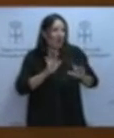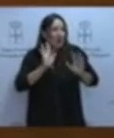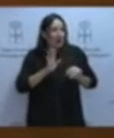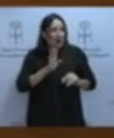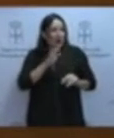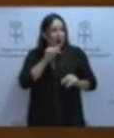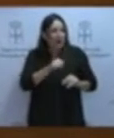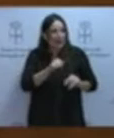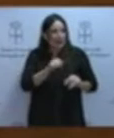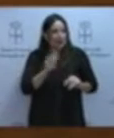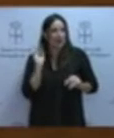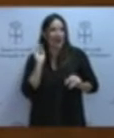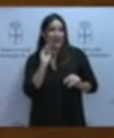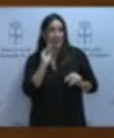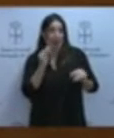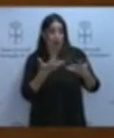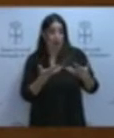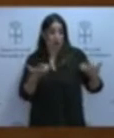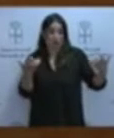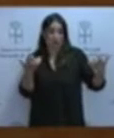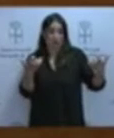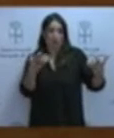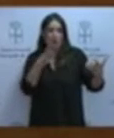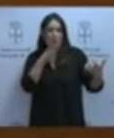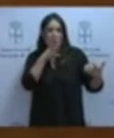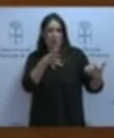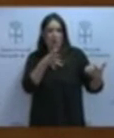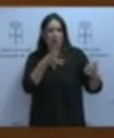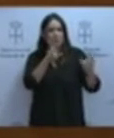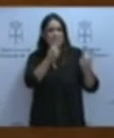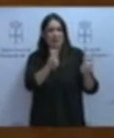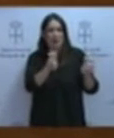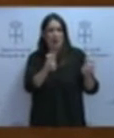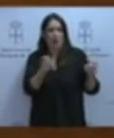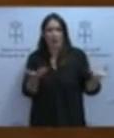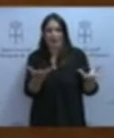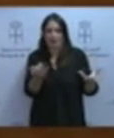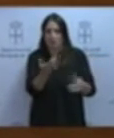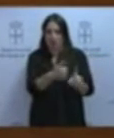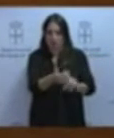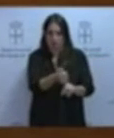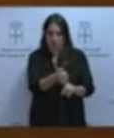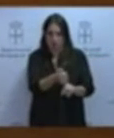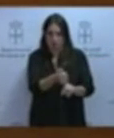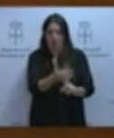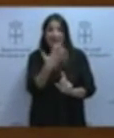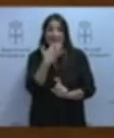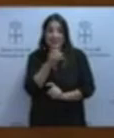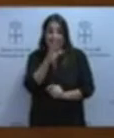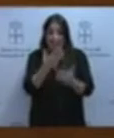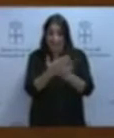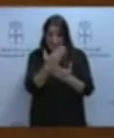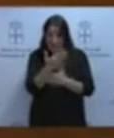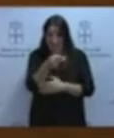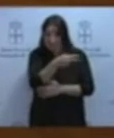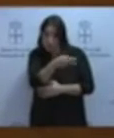traemos esta interpelación a este pleno porque hay una cuestión inmediata que tenemos que solucionar. Si en 15 días, dos semanas,